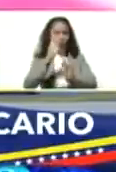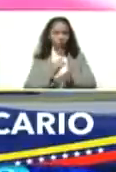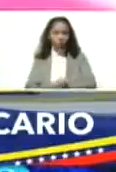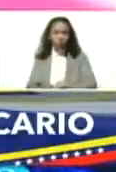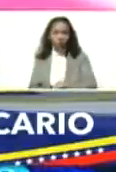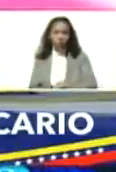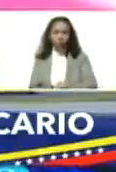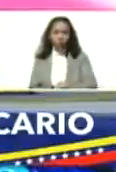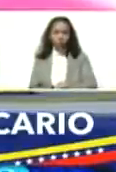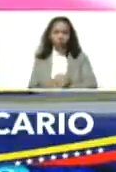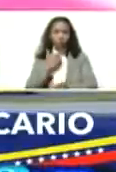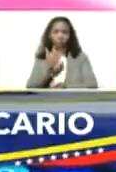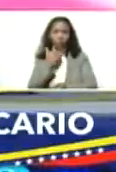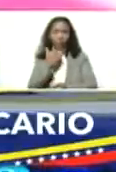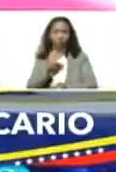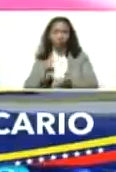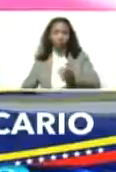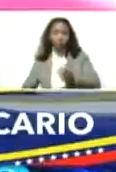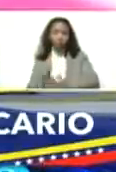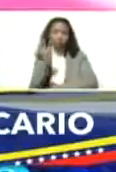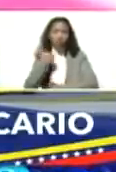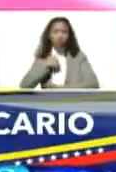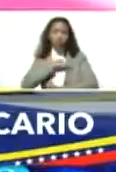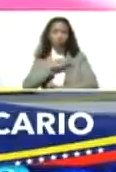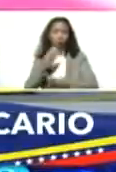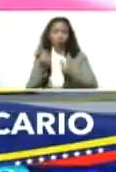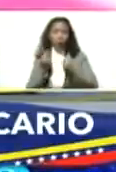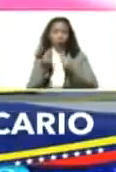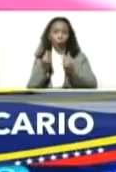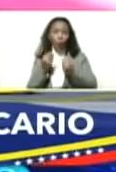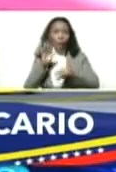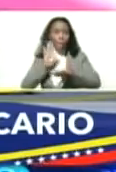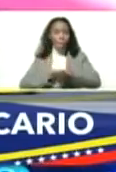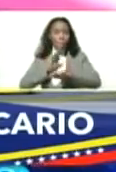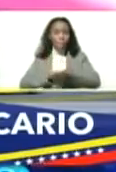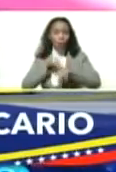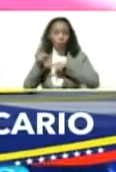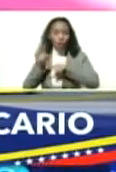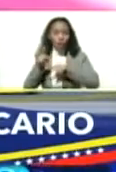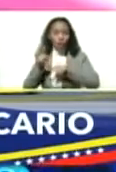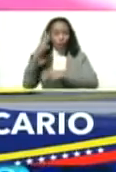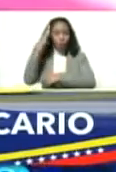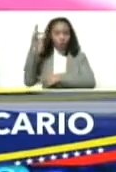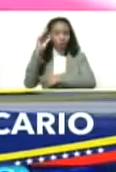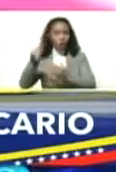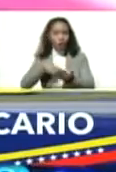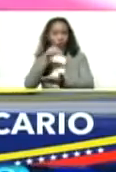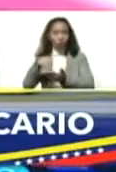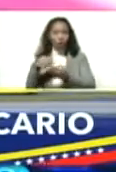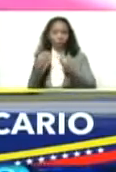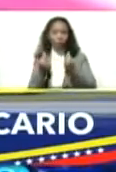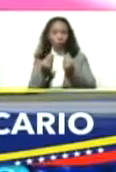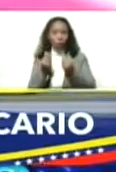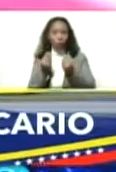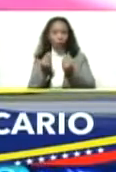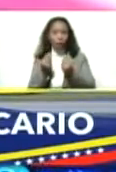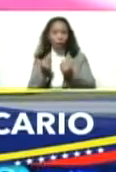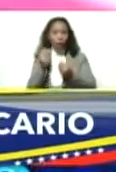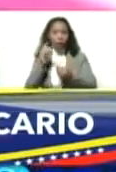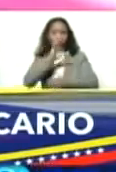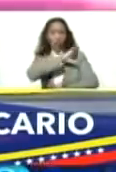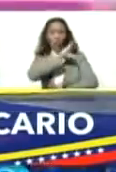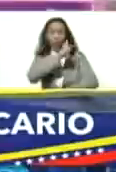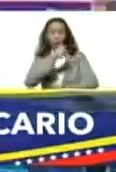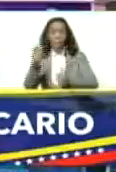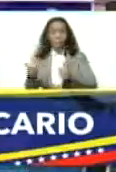es algo fundamental para nuestra economía. Por eso el Consejo Nacional de Economía, su directora